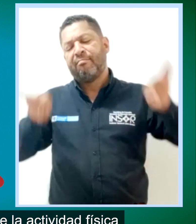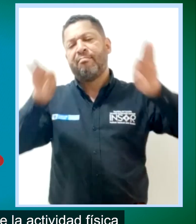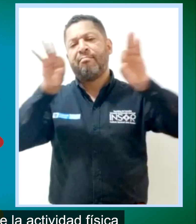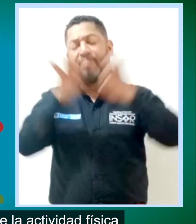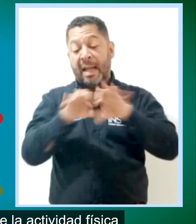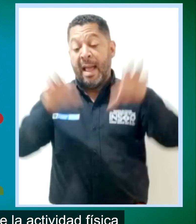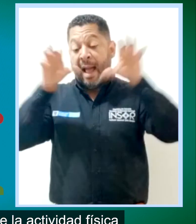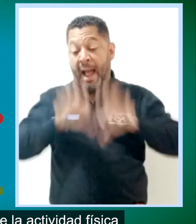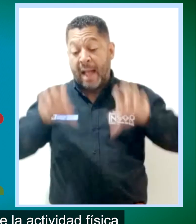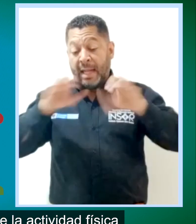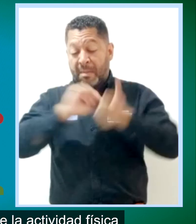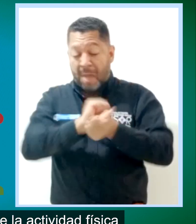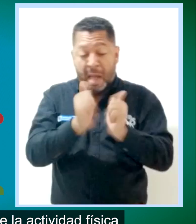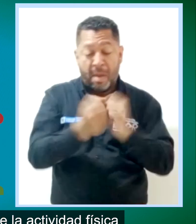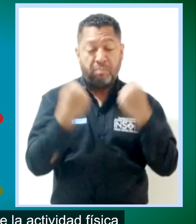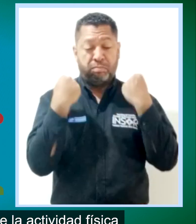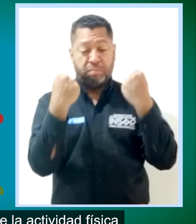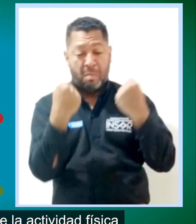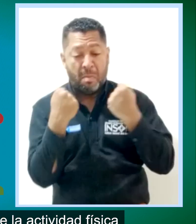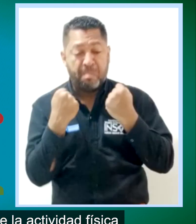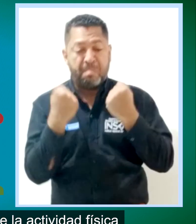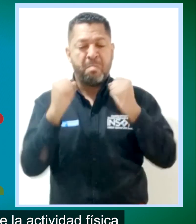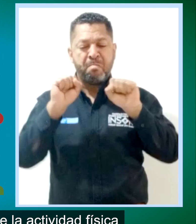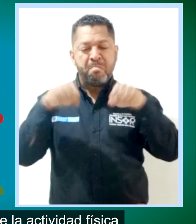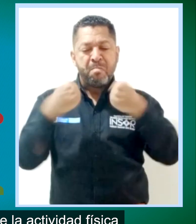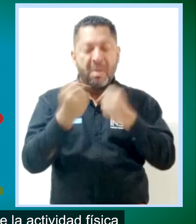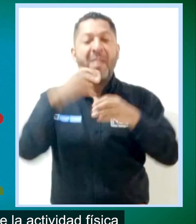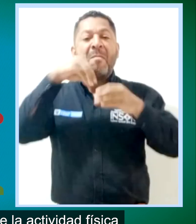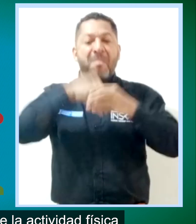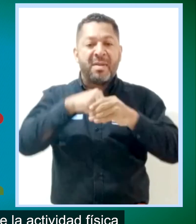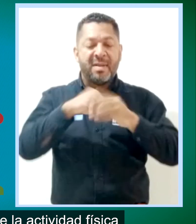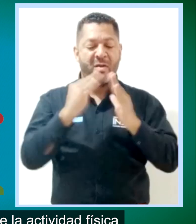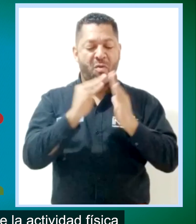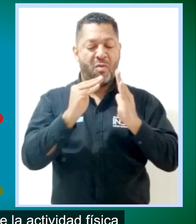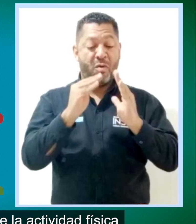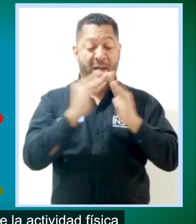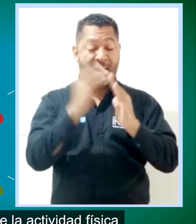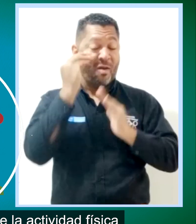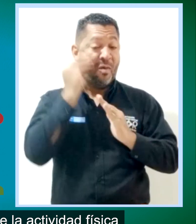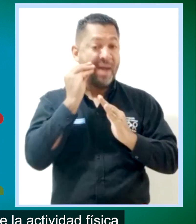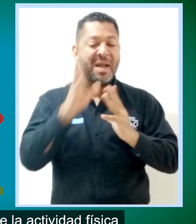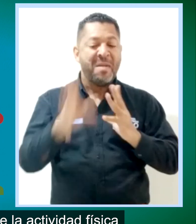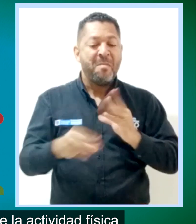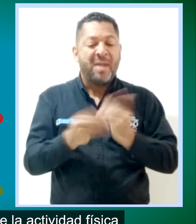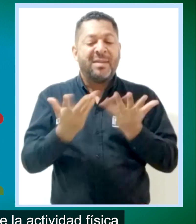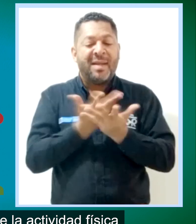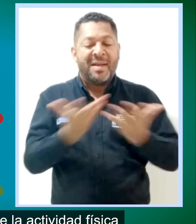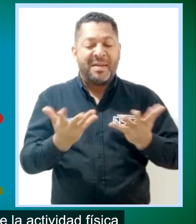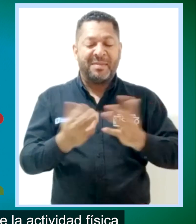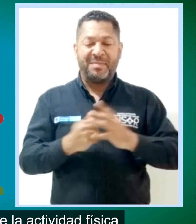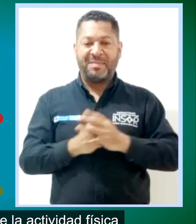Por lo anterior, es importante que la actividad física se deba complementar en el hogar.